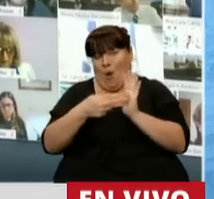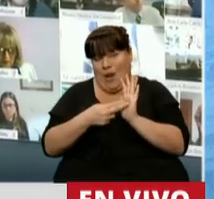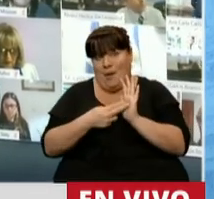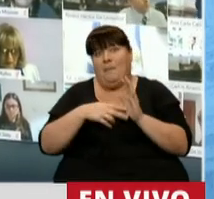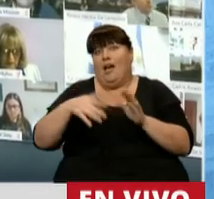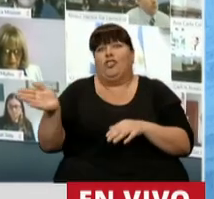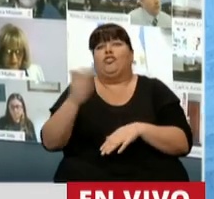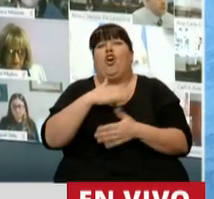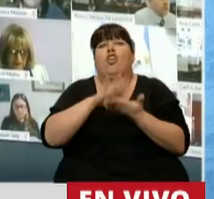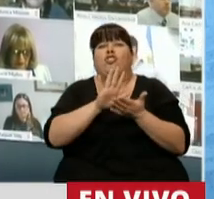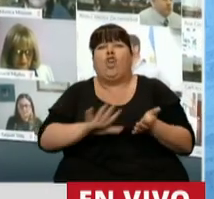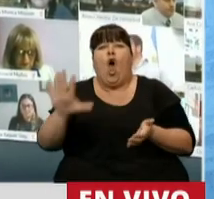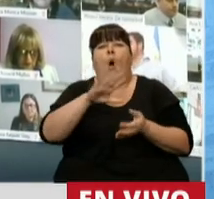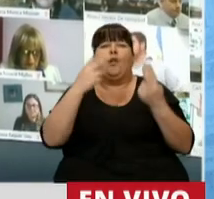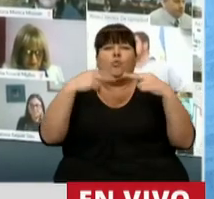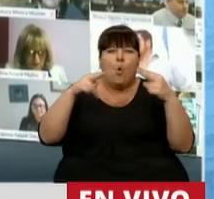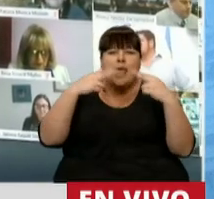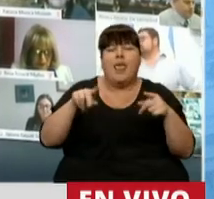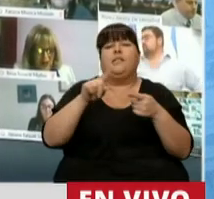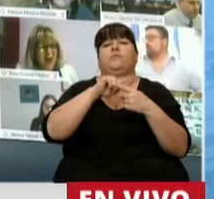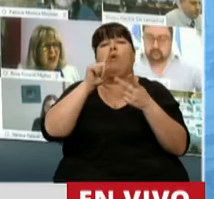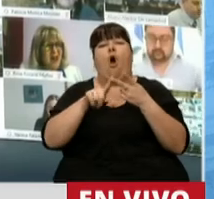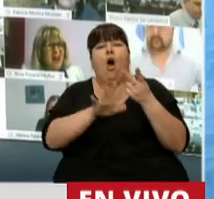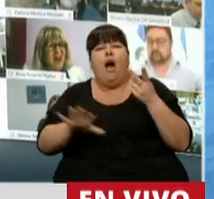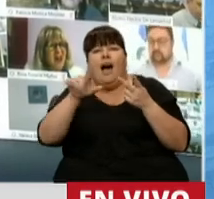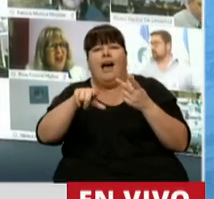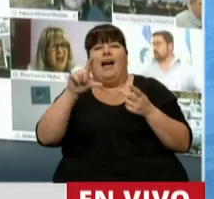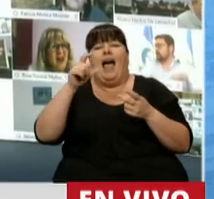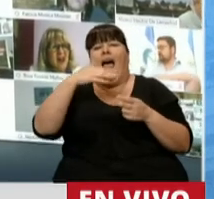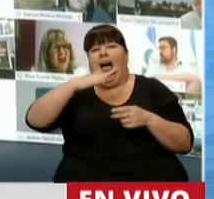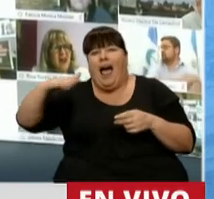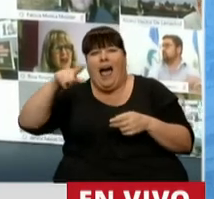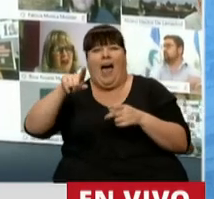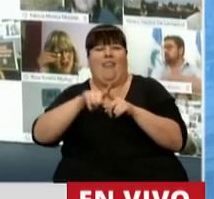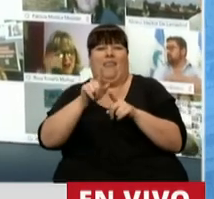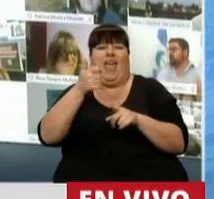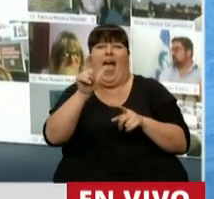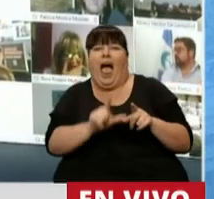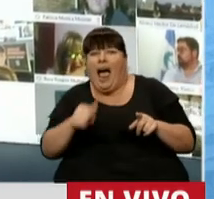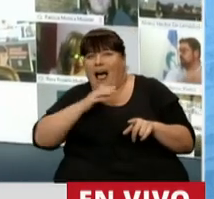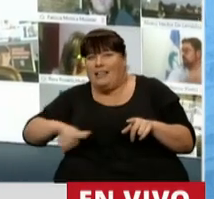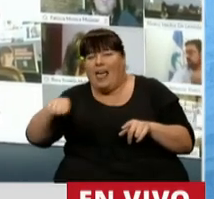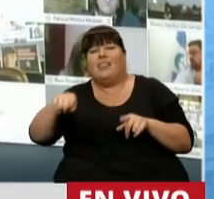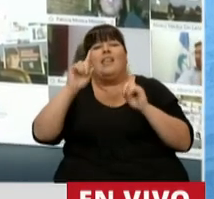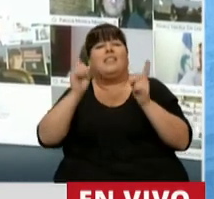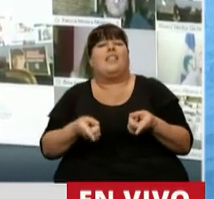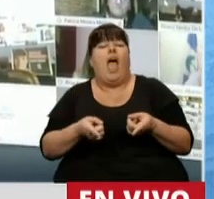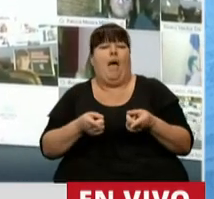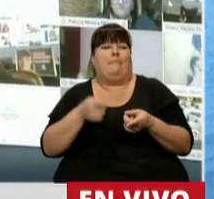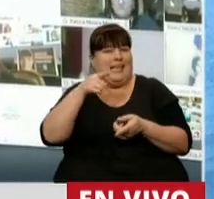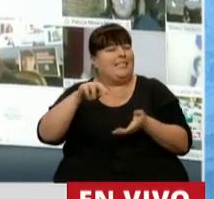afecta a todo lo que es la región turística, a todo lo que es la región de la Comarca Andina, como nuestra región atlántica, y allí tenemos